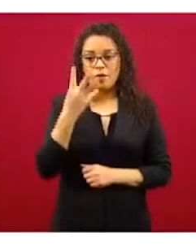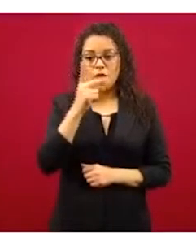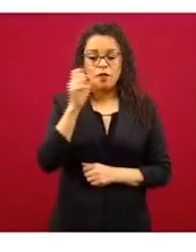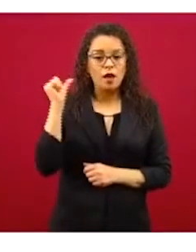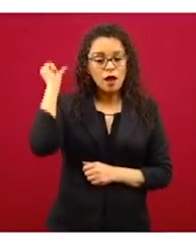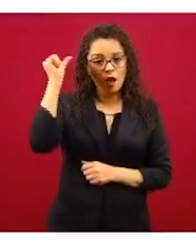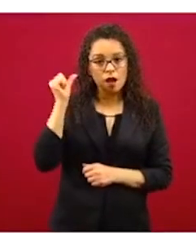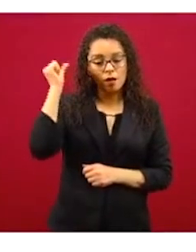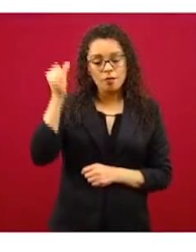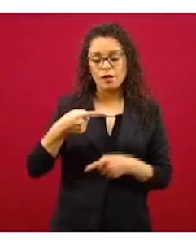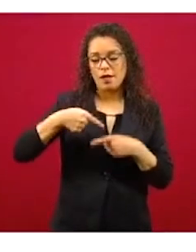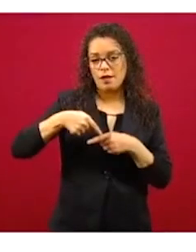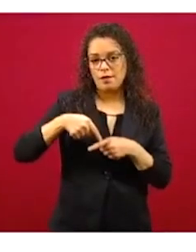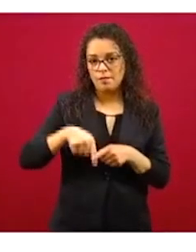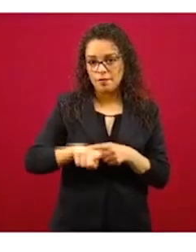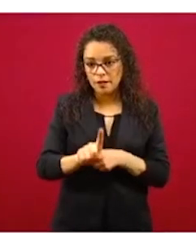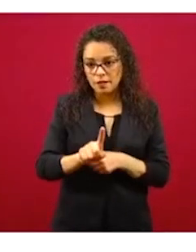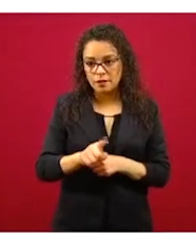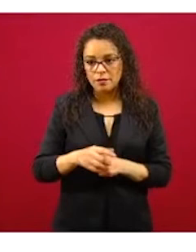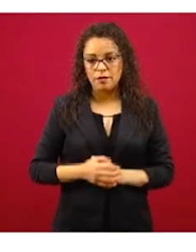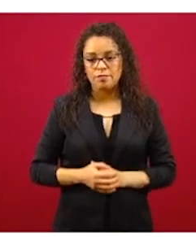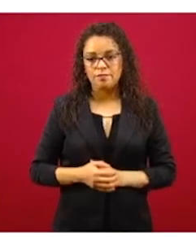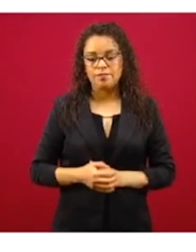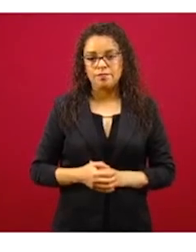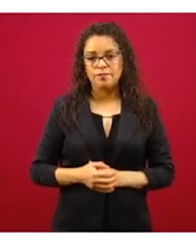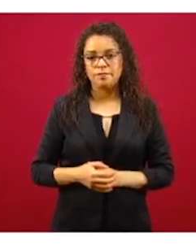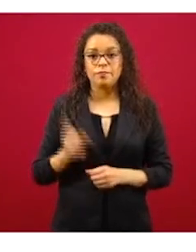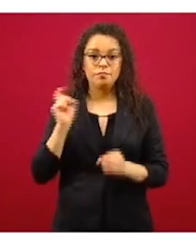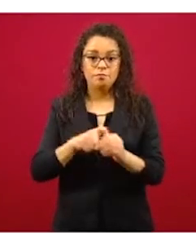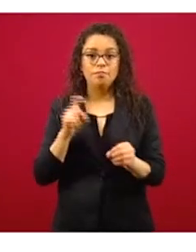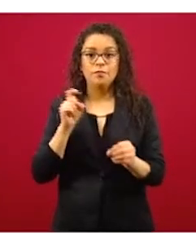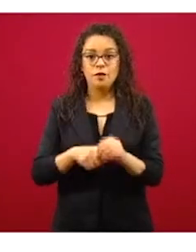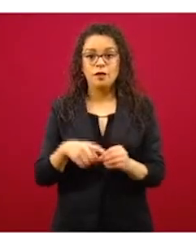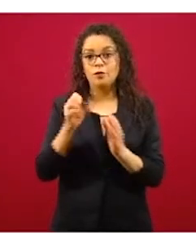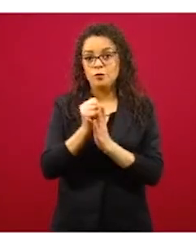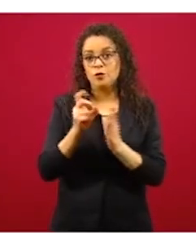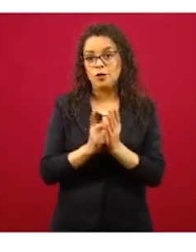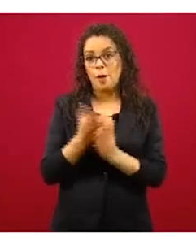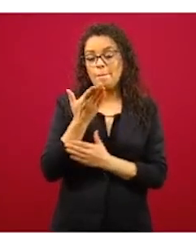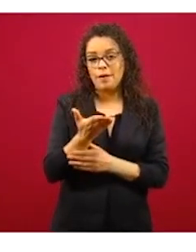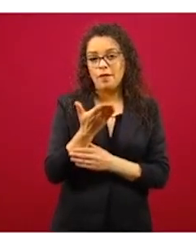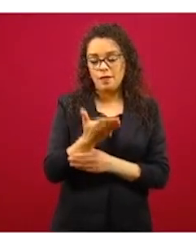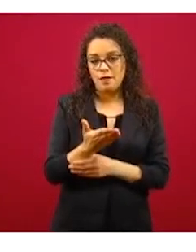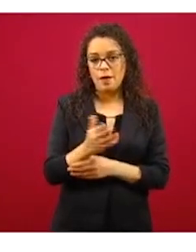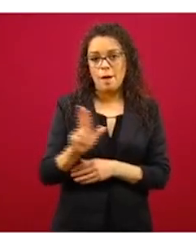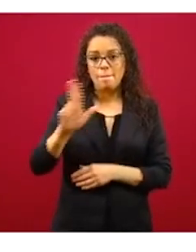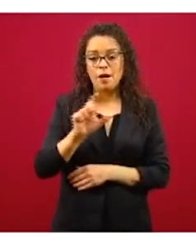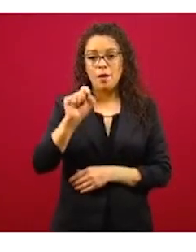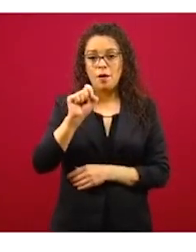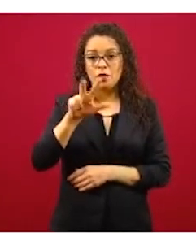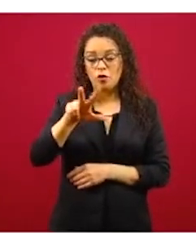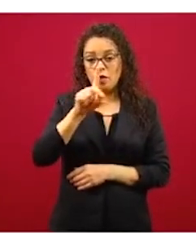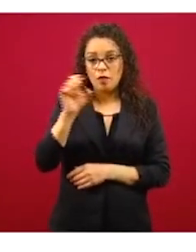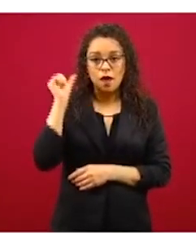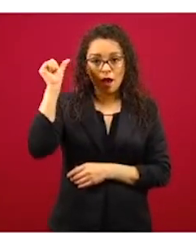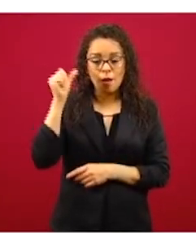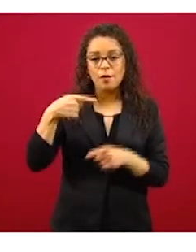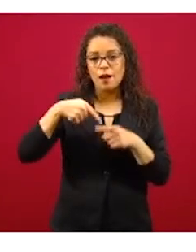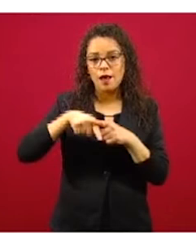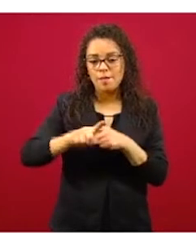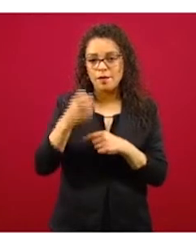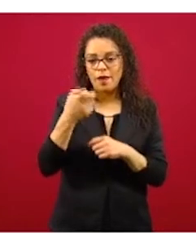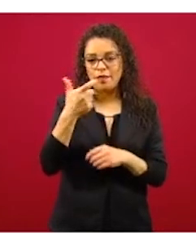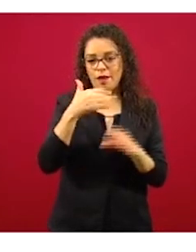comenzamos a recibir las primeras solicitudes y el martes 28 de abril empezamos a hacer las primeras dispersiones.